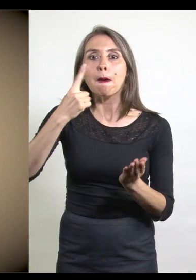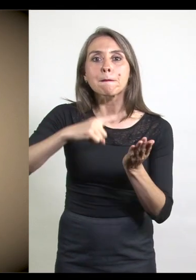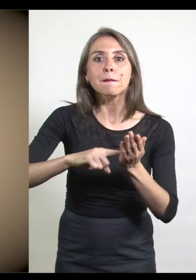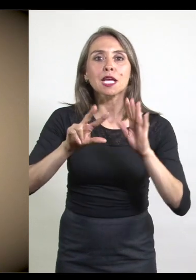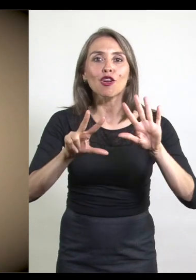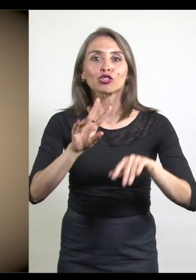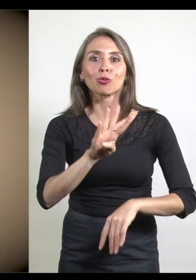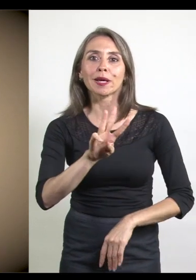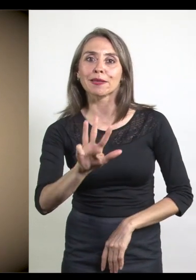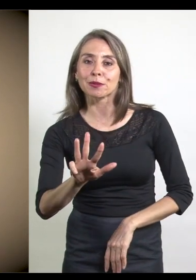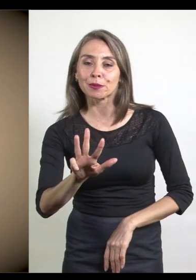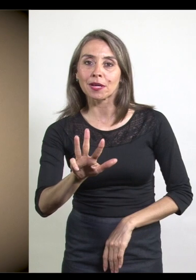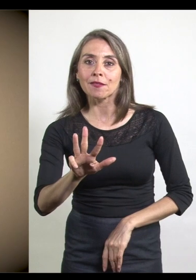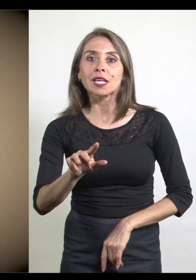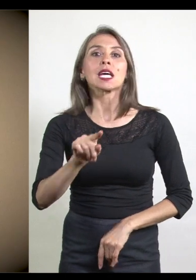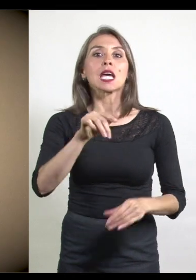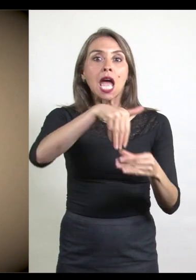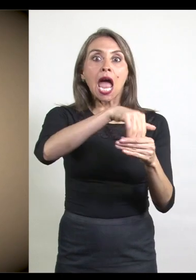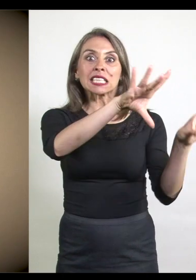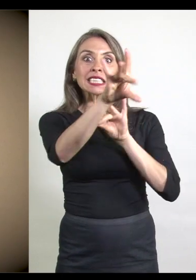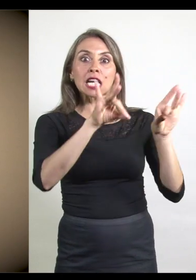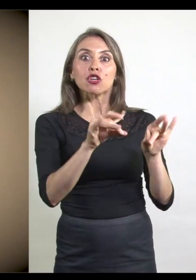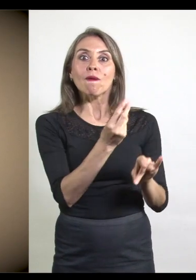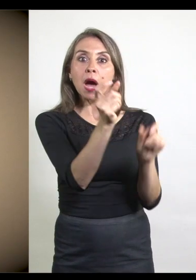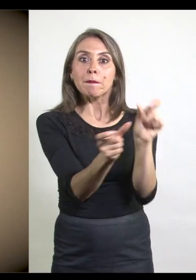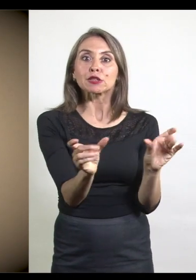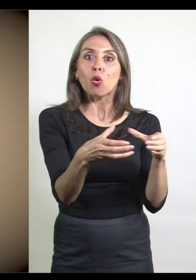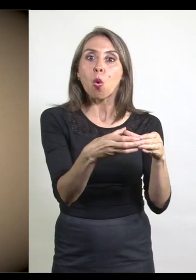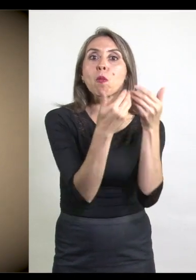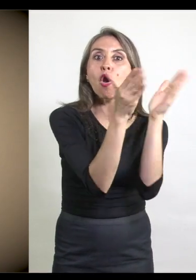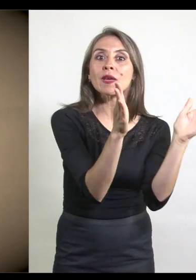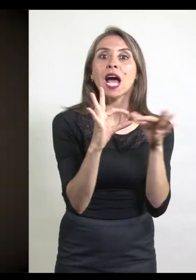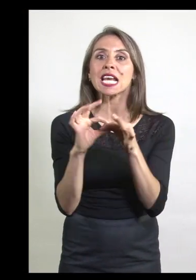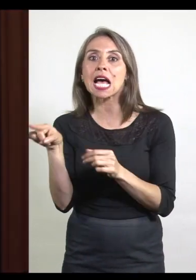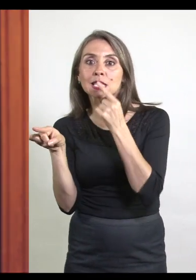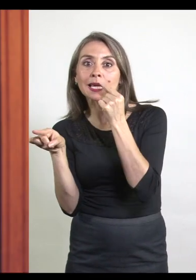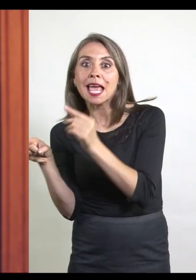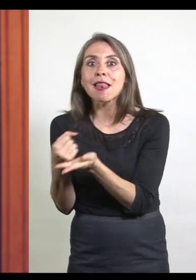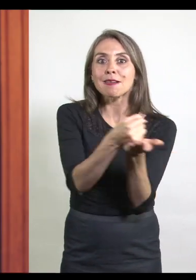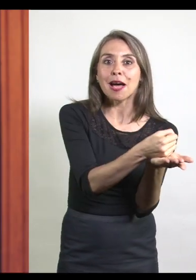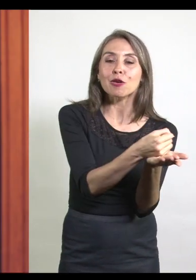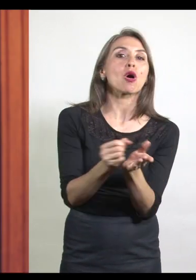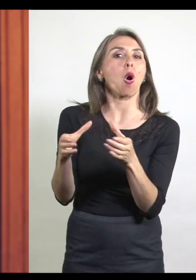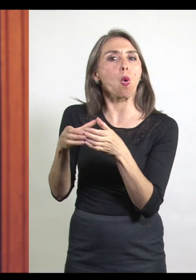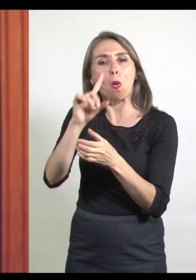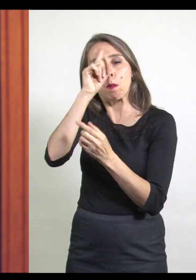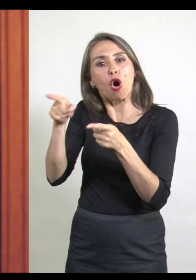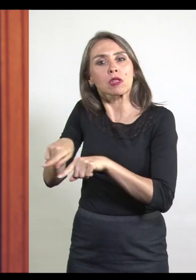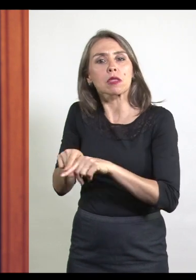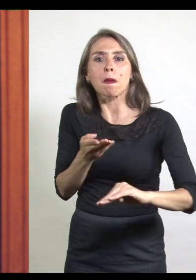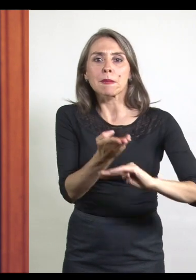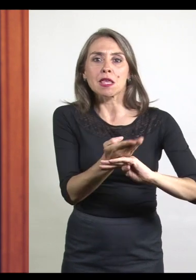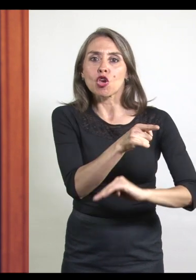1849, al resultar elegidos varios liberales gracias a su ayuda. Los sectores tradicionalistas